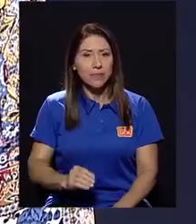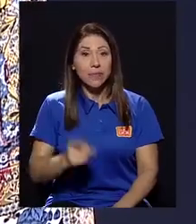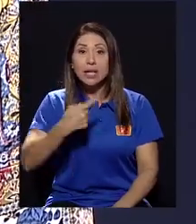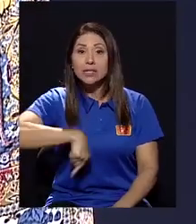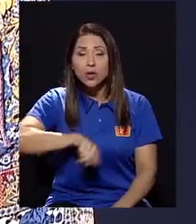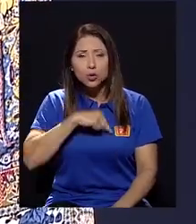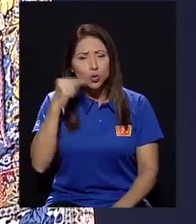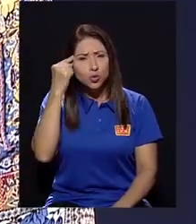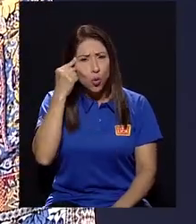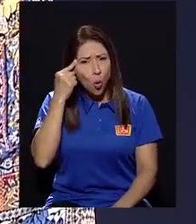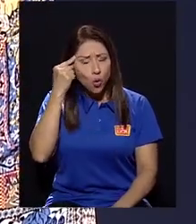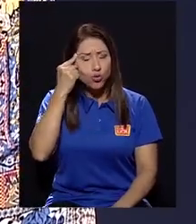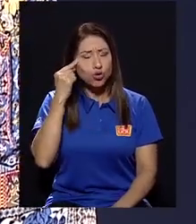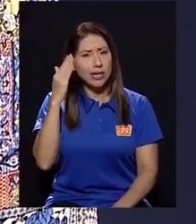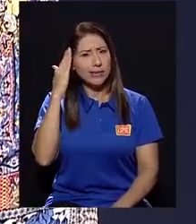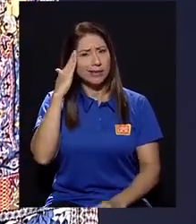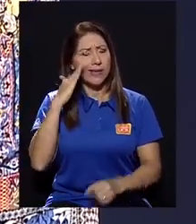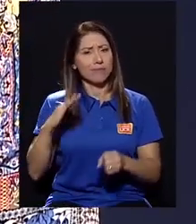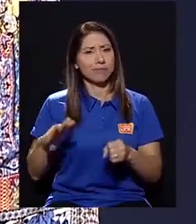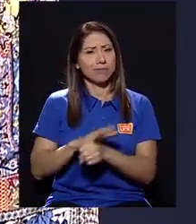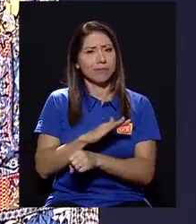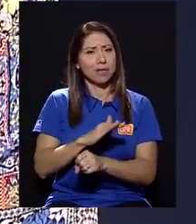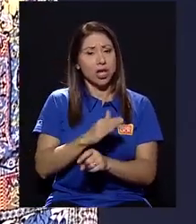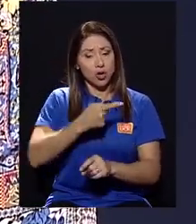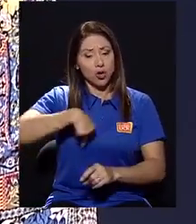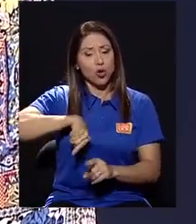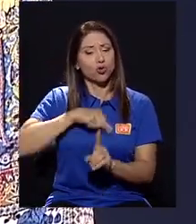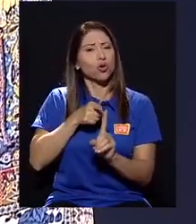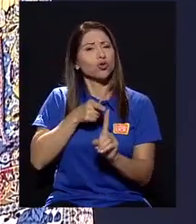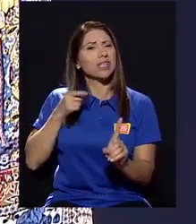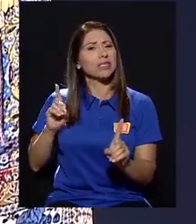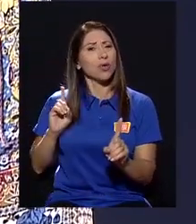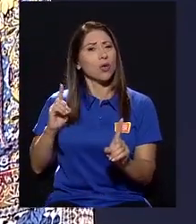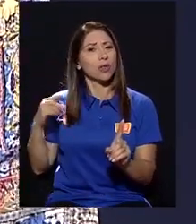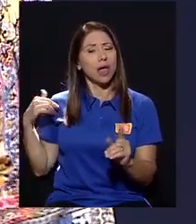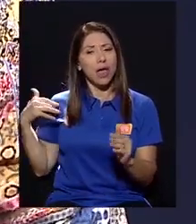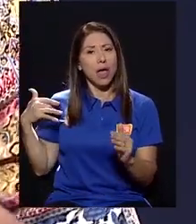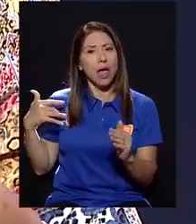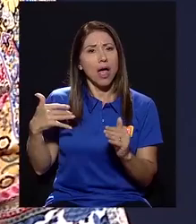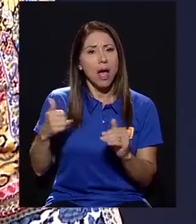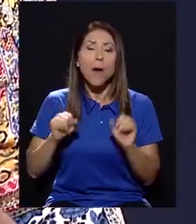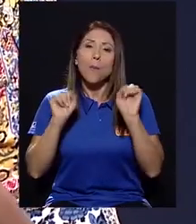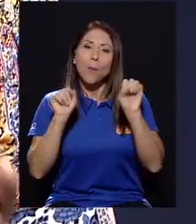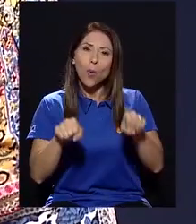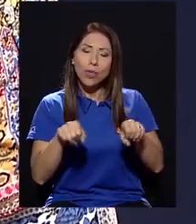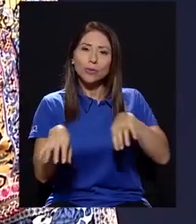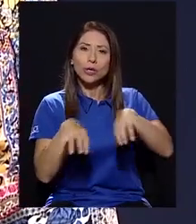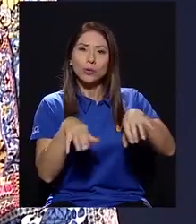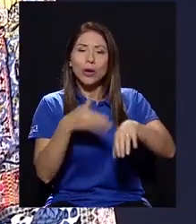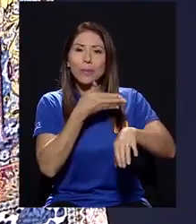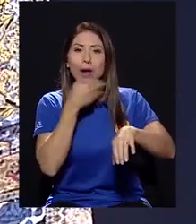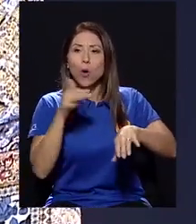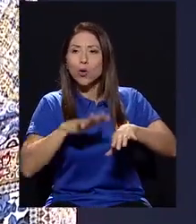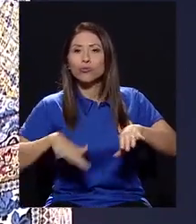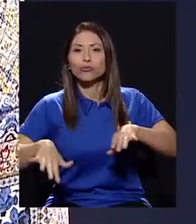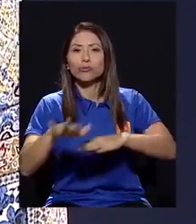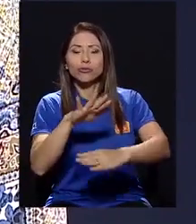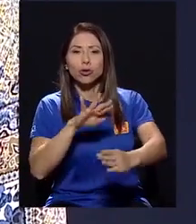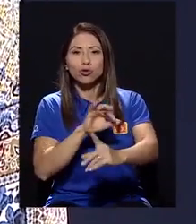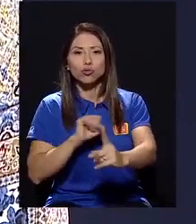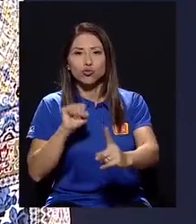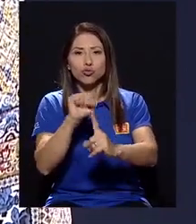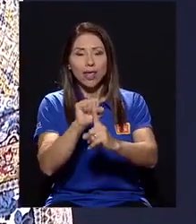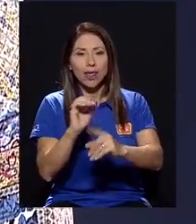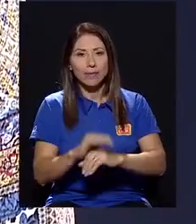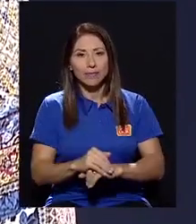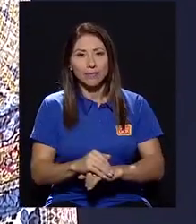Y si tenemos conciencia plena de dónde nosotros venimos, podemos actuar mejor ante una sociedad en la que nos estamos